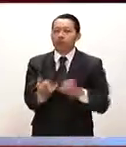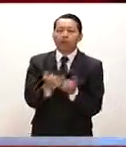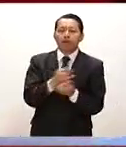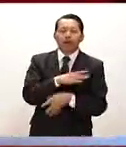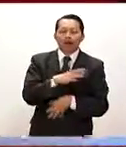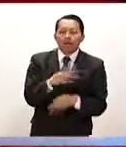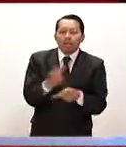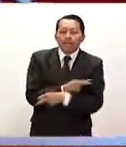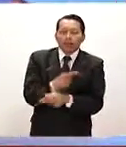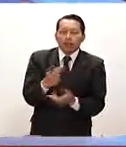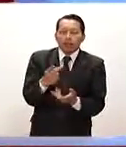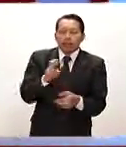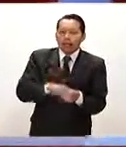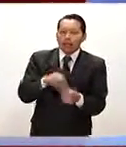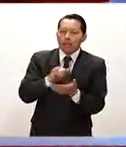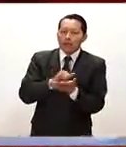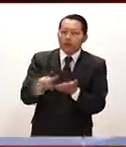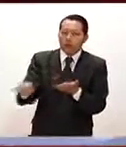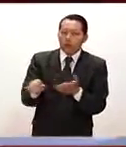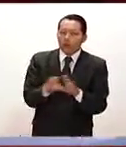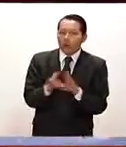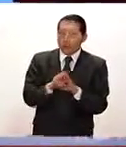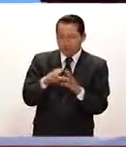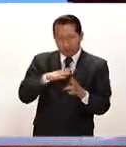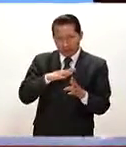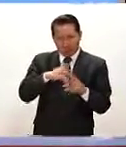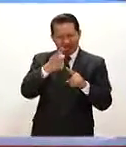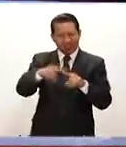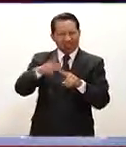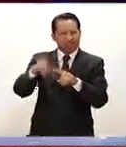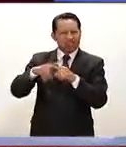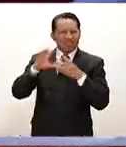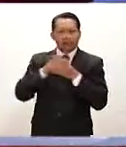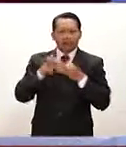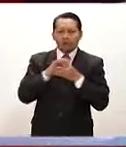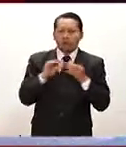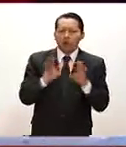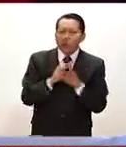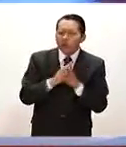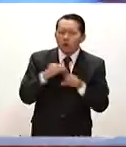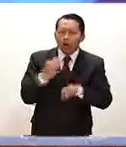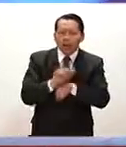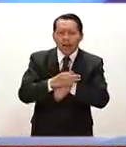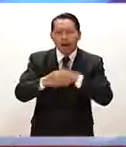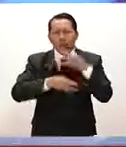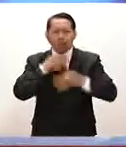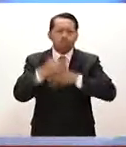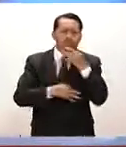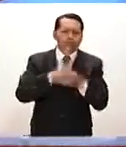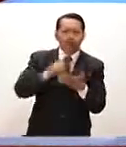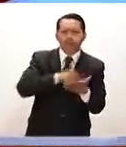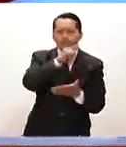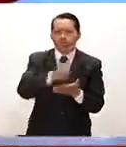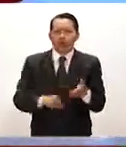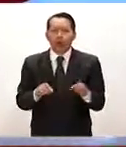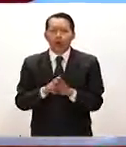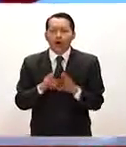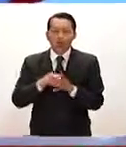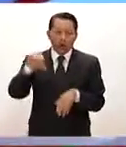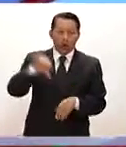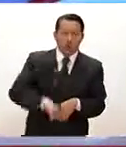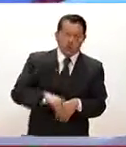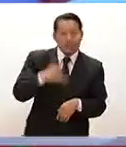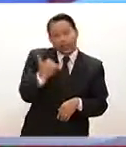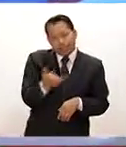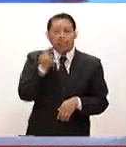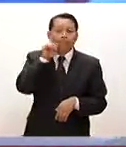bueno, que sin duda alguna, los medios lo están retomando y que suspendió ya su campaña Hillary Clinton, al menos el día de hoy y el